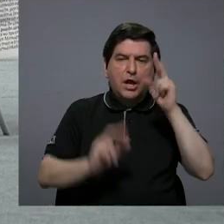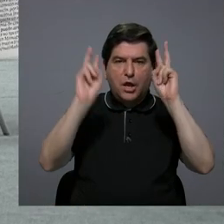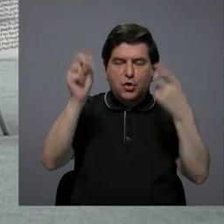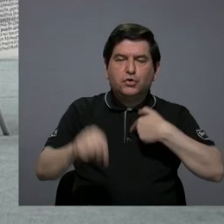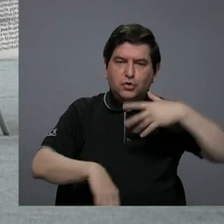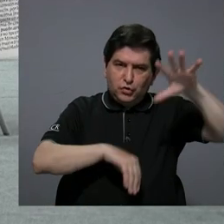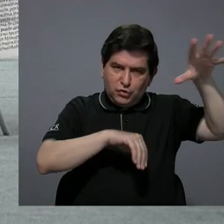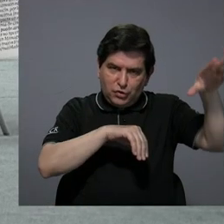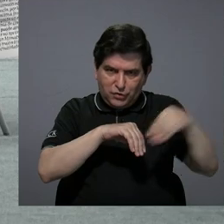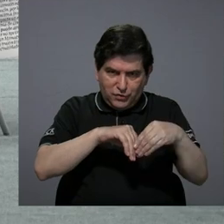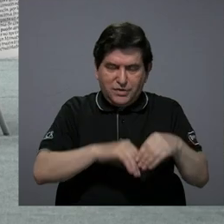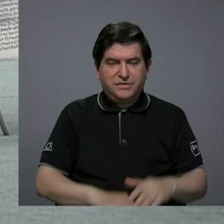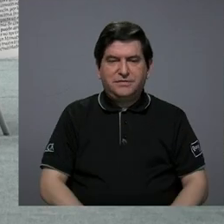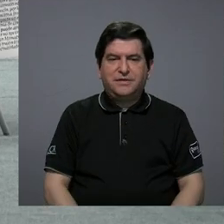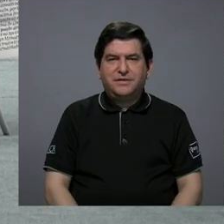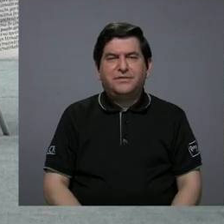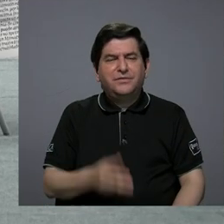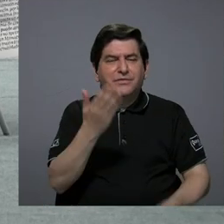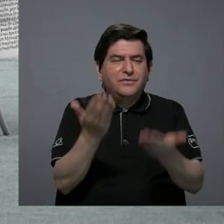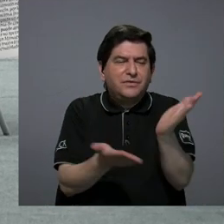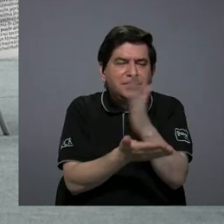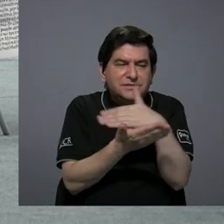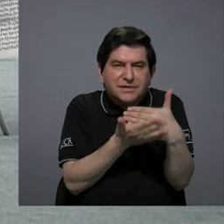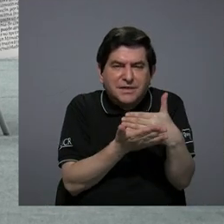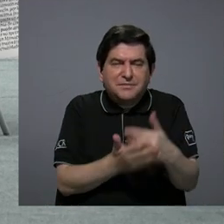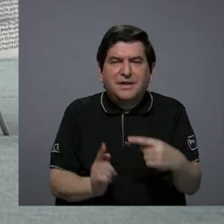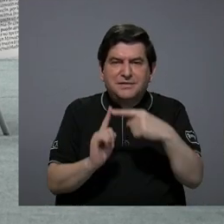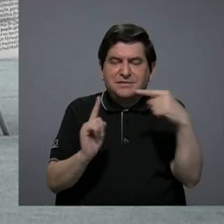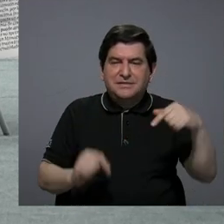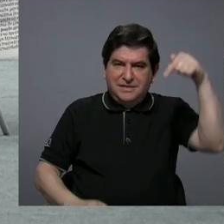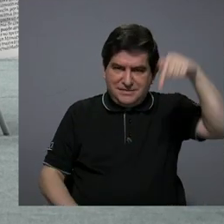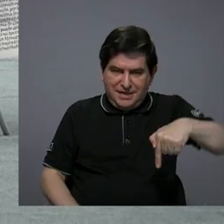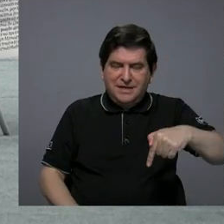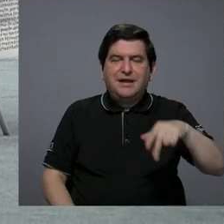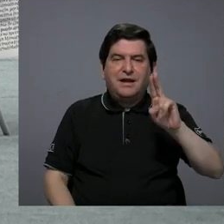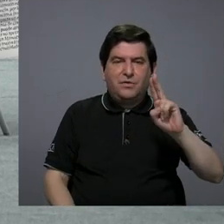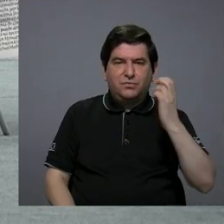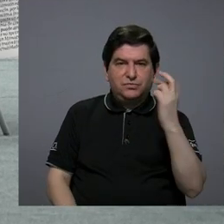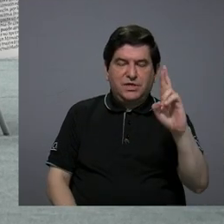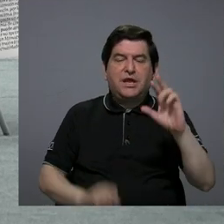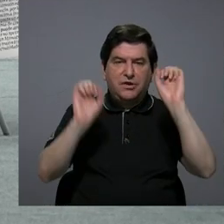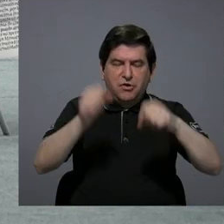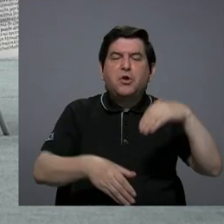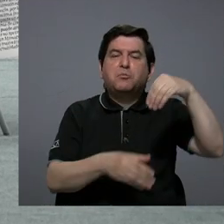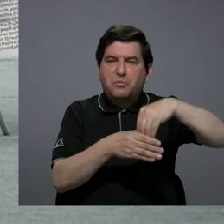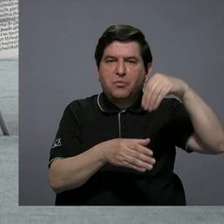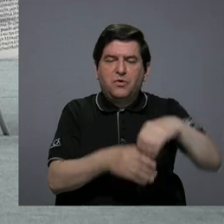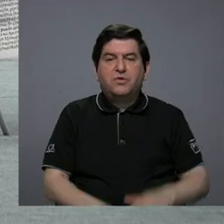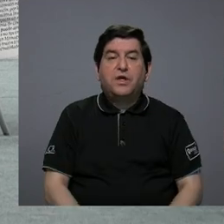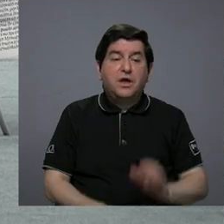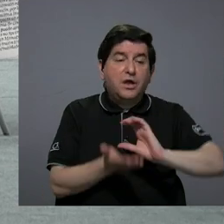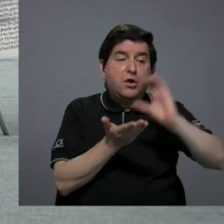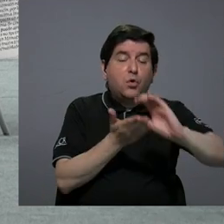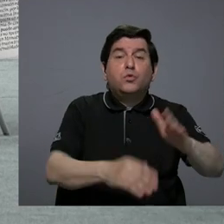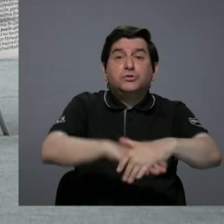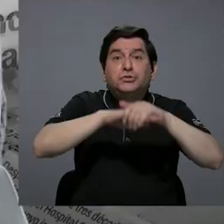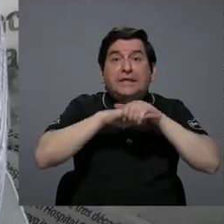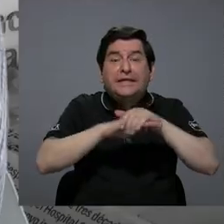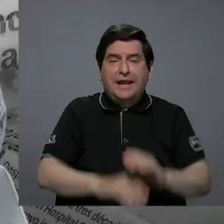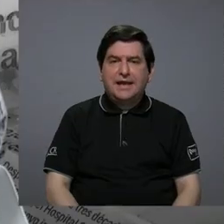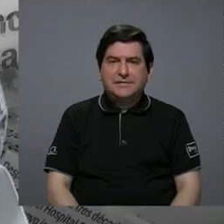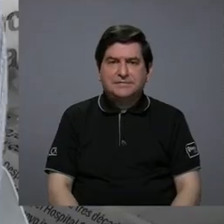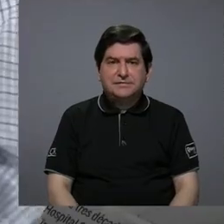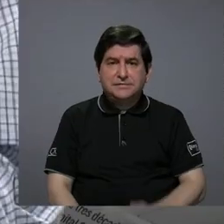que yo agregaría así como en la parte que desde la casa es decir desde la Universidad de Costa Rica podríamos aportar son los cursos de inglés nosotros